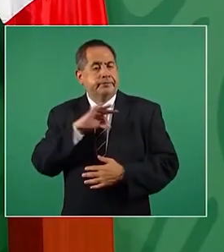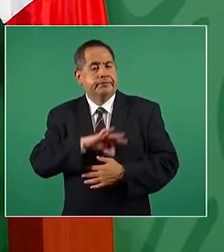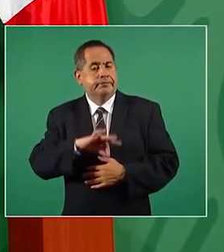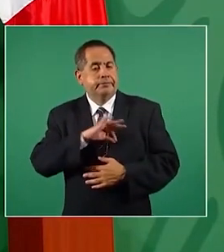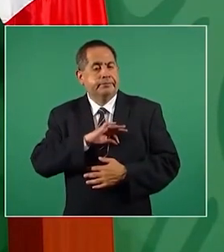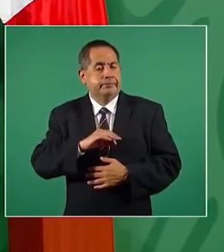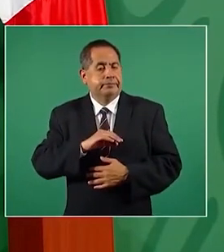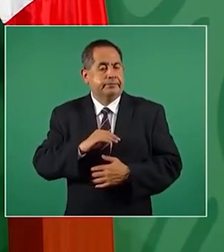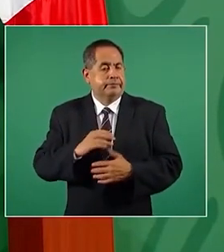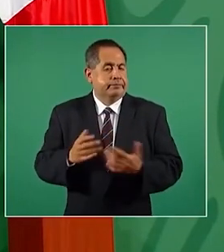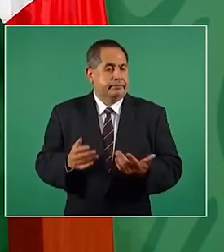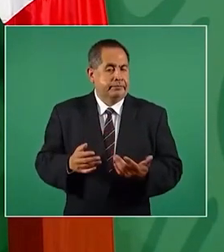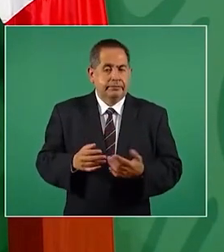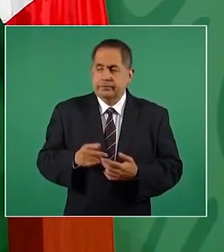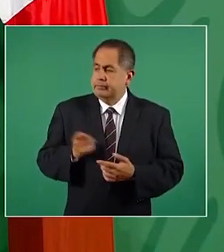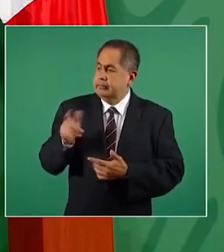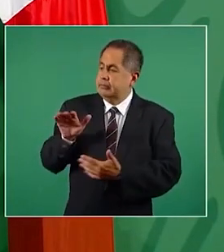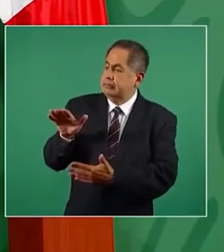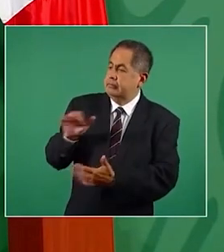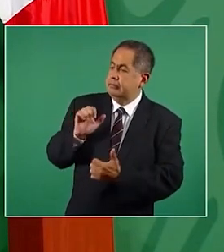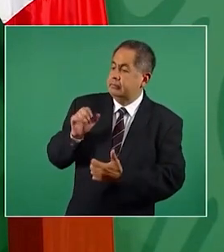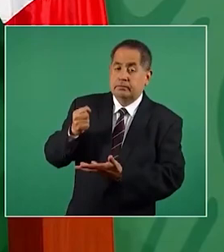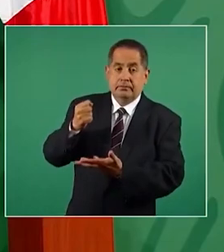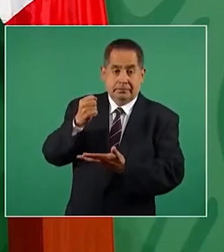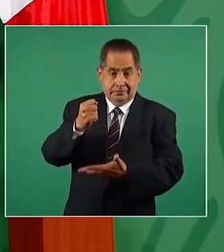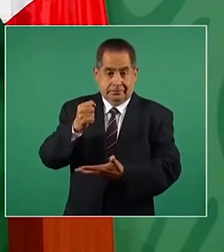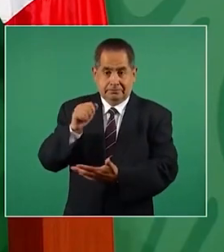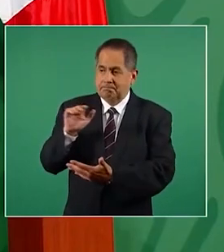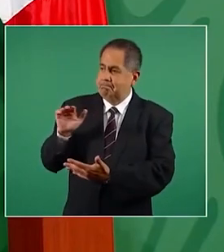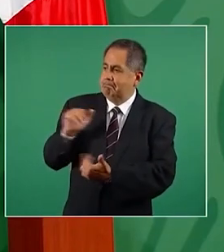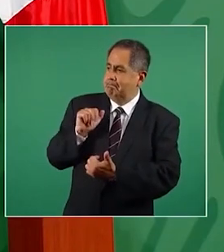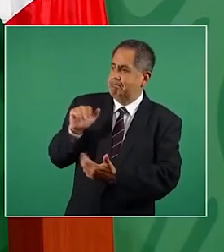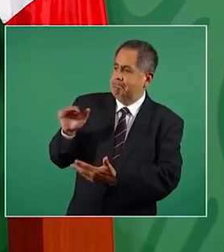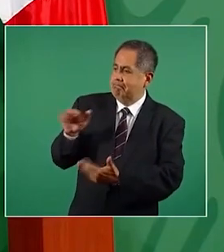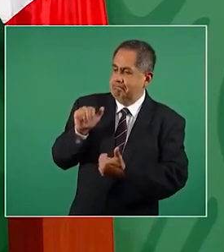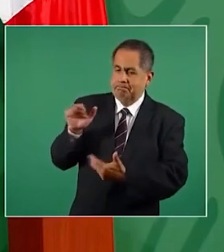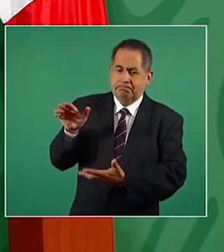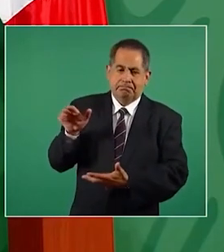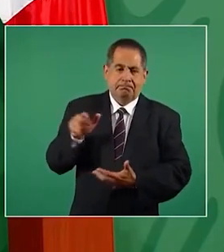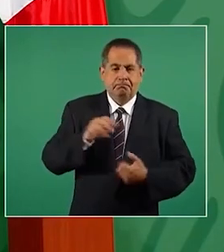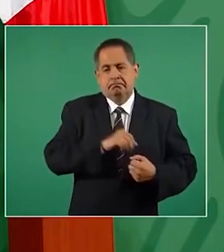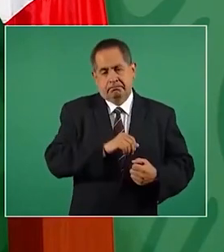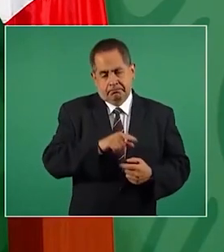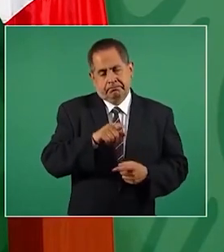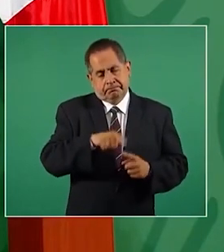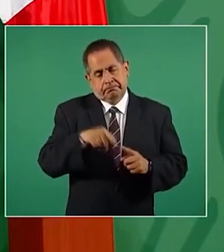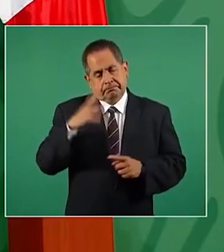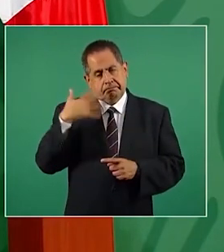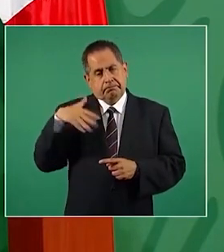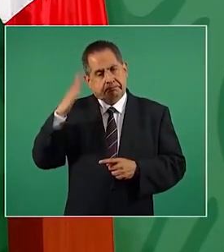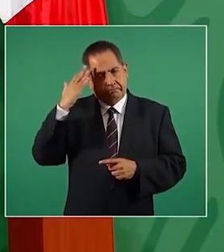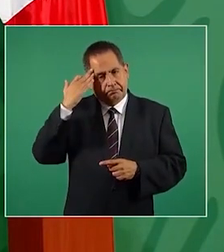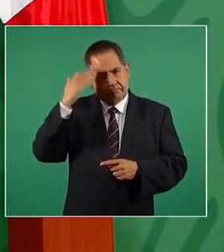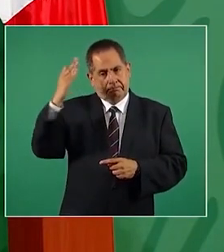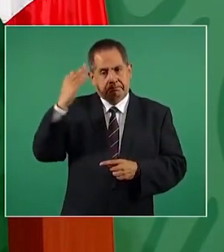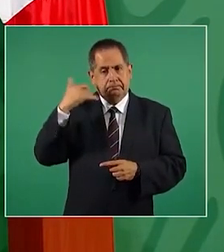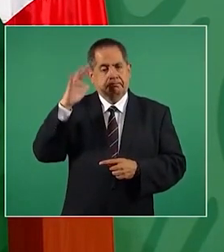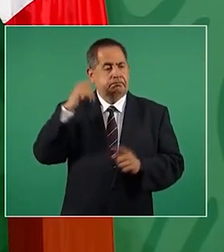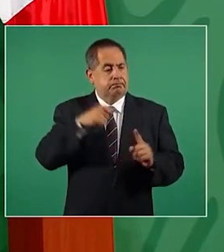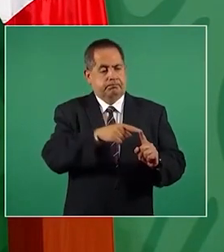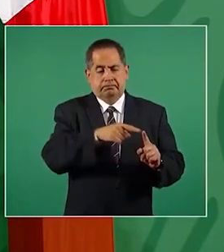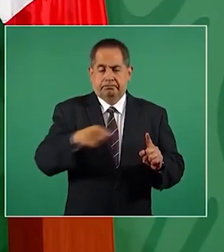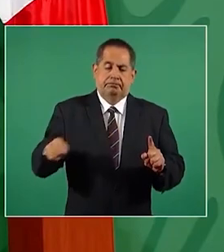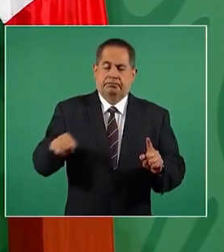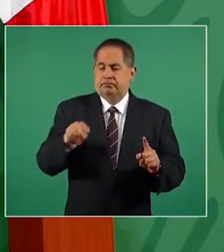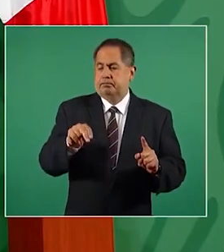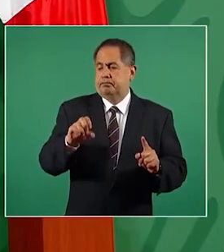con el presupuesto público en los tiempos del periodo neoliberal